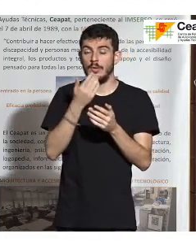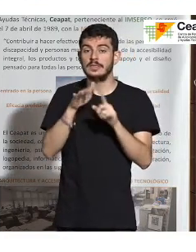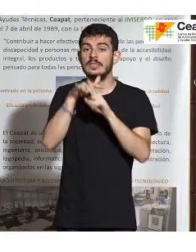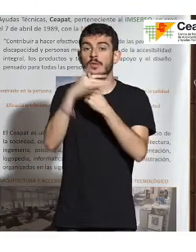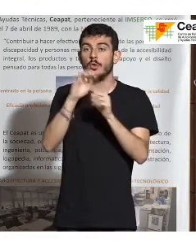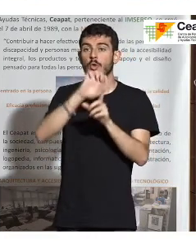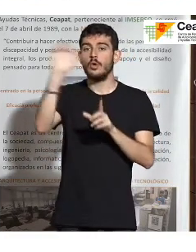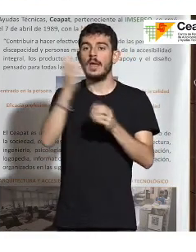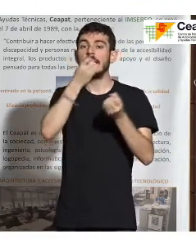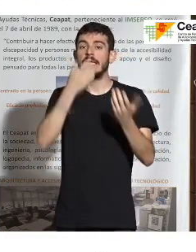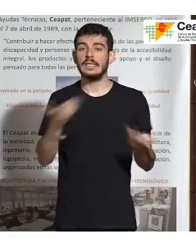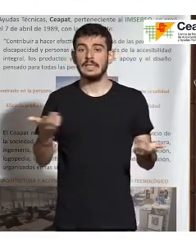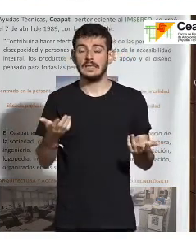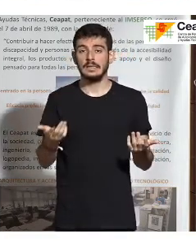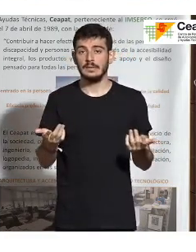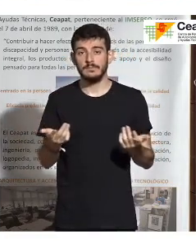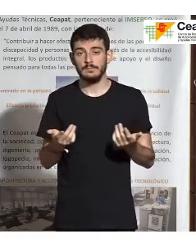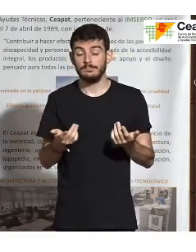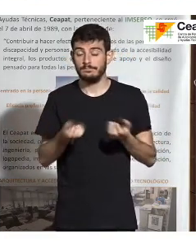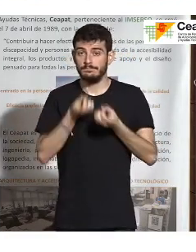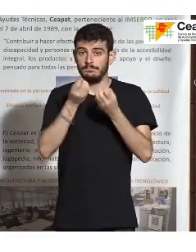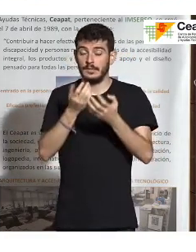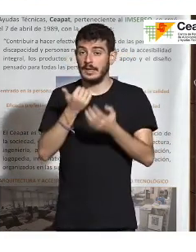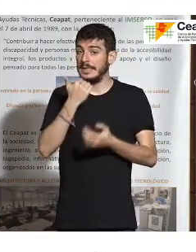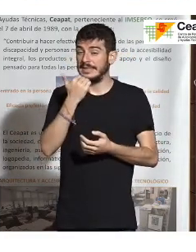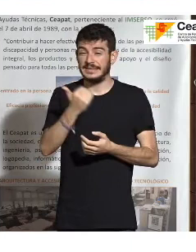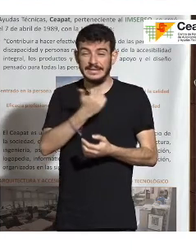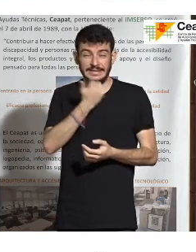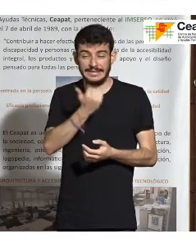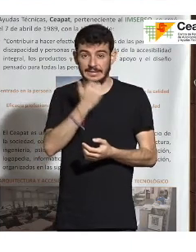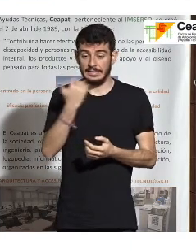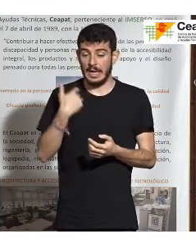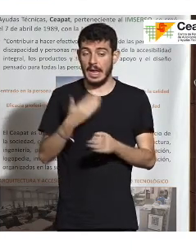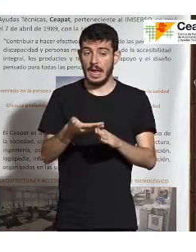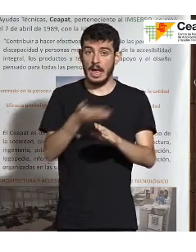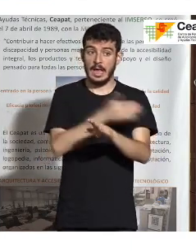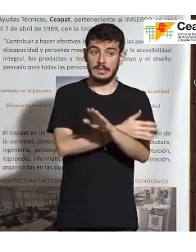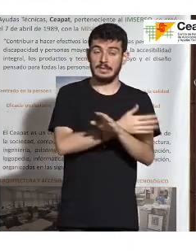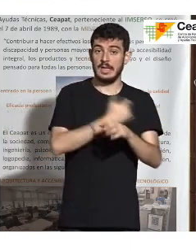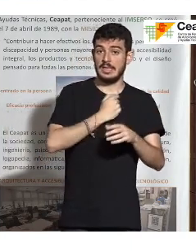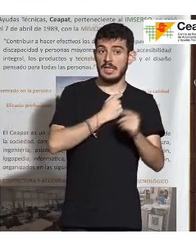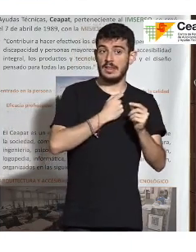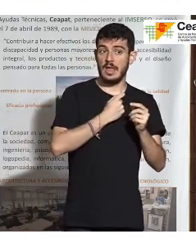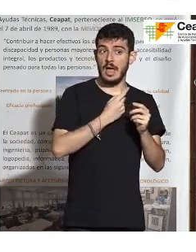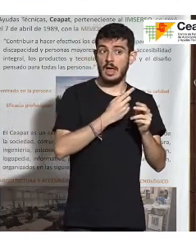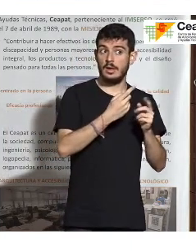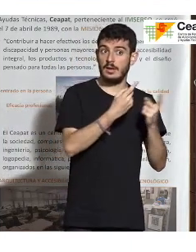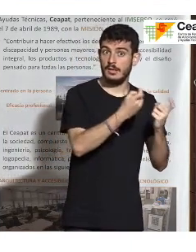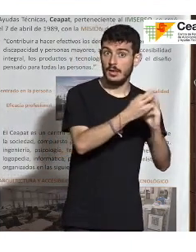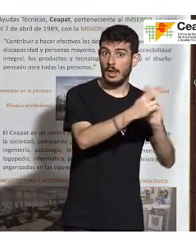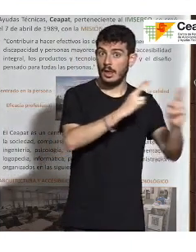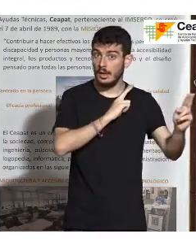encuentra en Europa, comentar que prácticamente ya se ha pasado de lo que era una teleasistencia más reactiva, donde había una necesidad, se